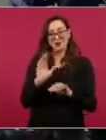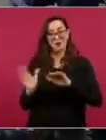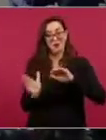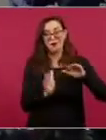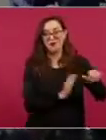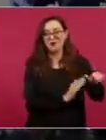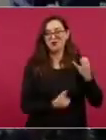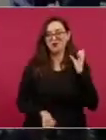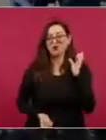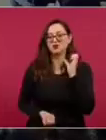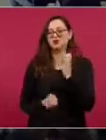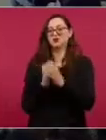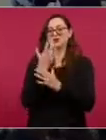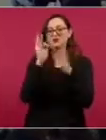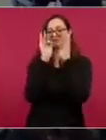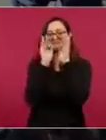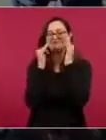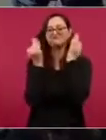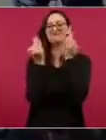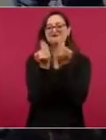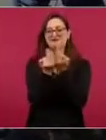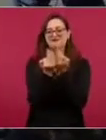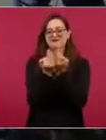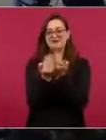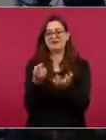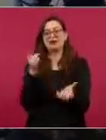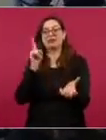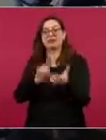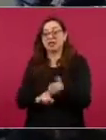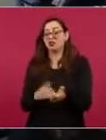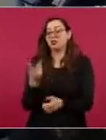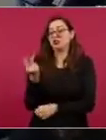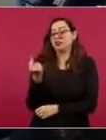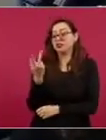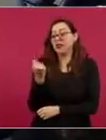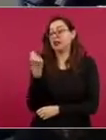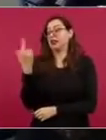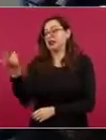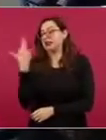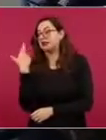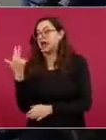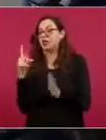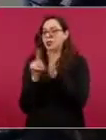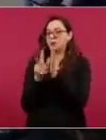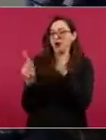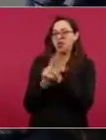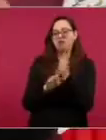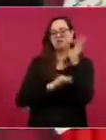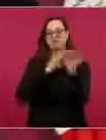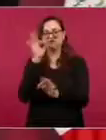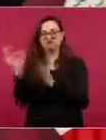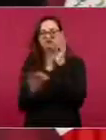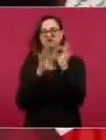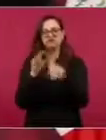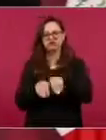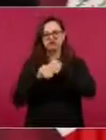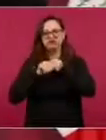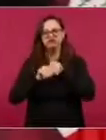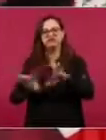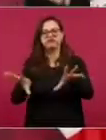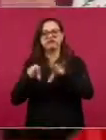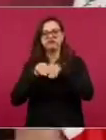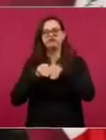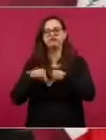ir con el control de los medios de información que los manejan los